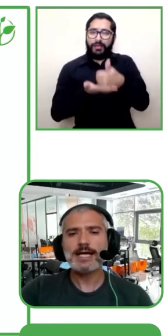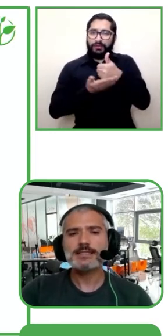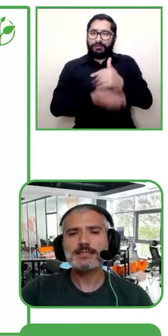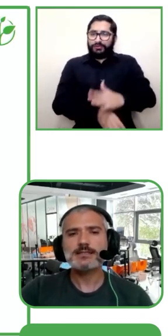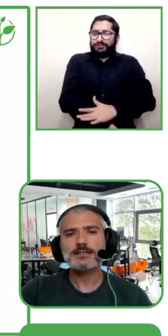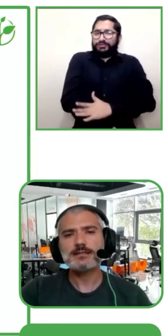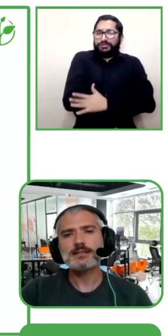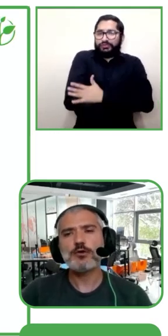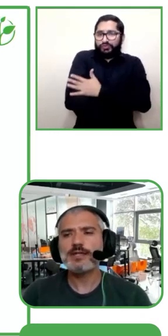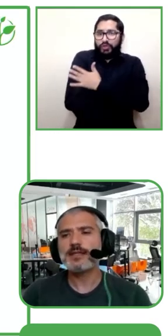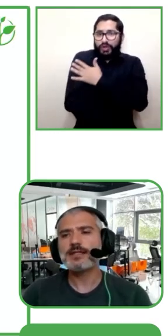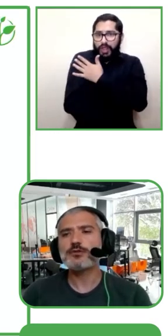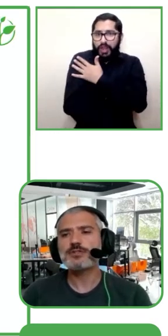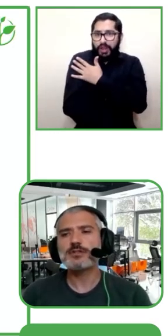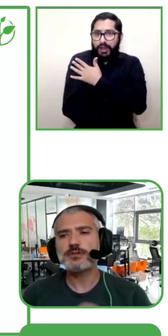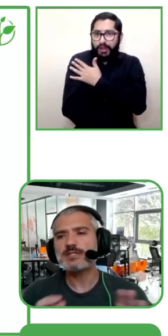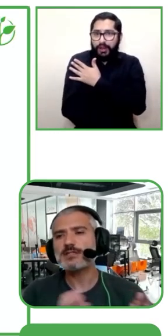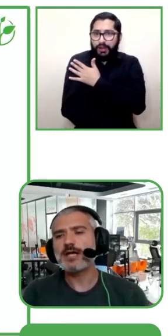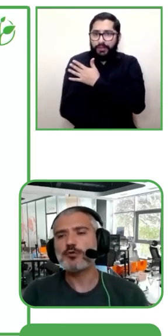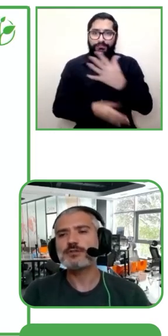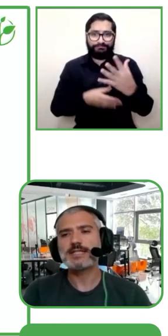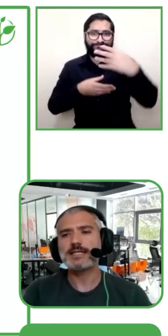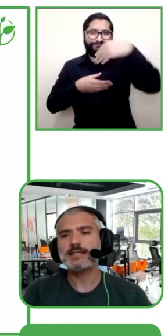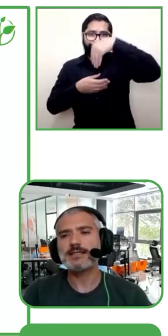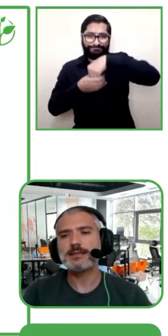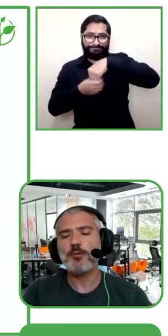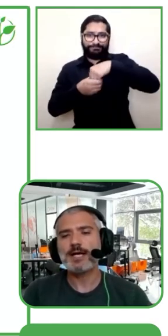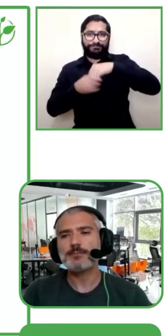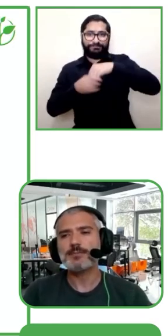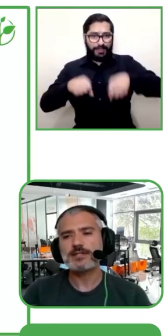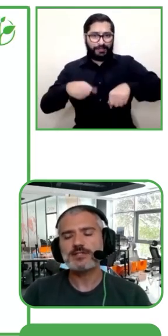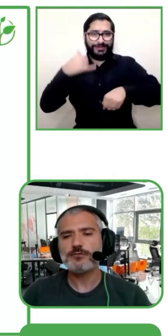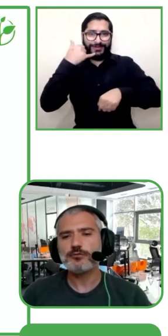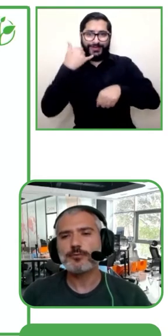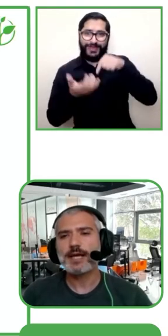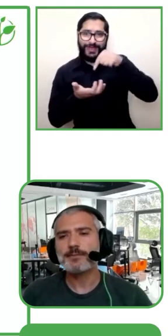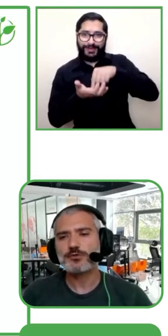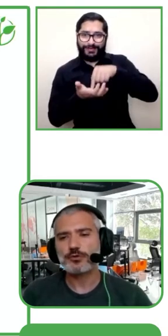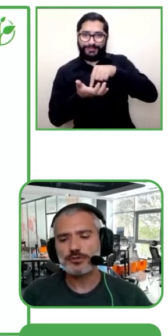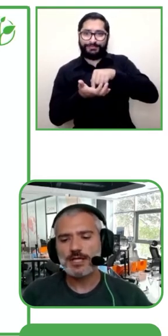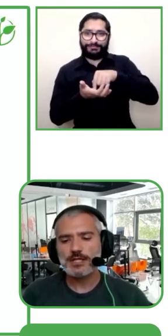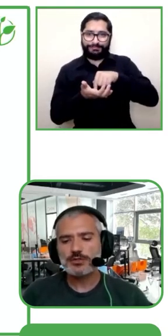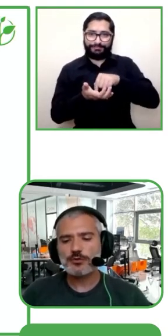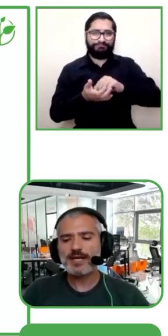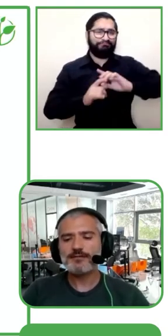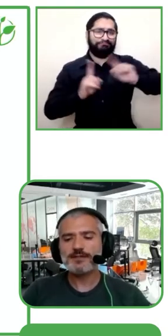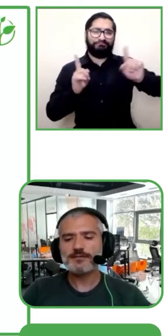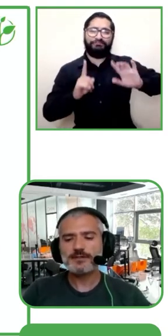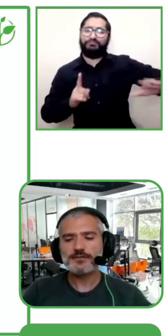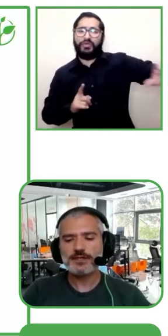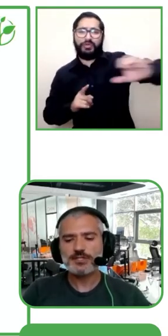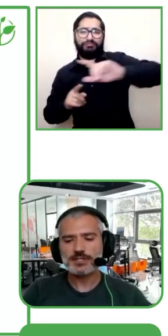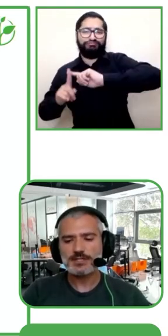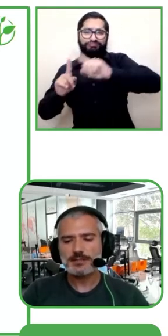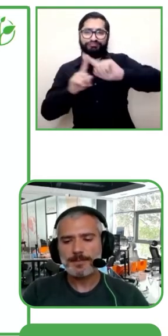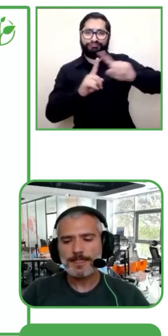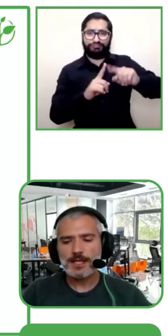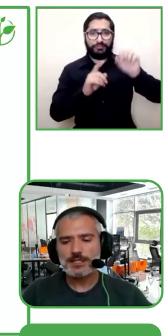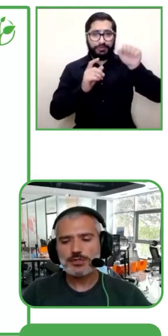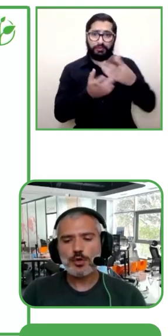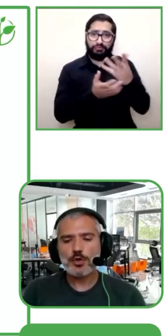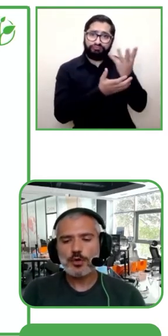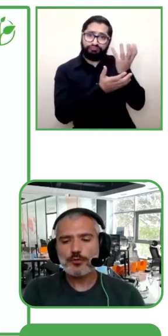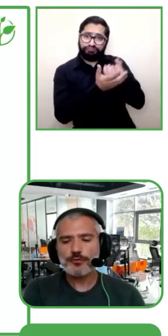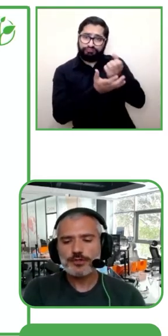ubicar a los usuarios dentro de este lugar y lo único que el usuario tiene que hacer es descargar la aplicación desde la tienda de